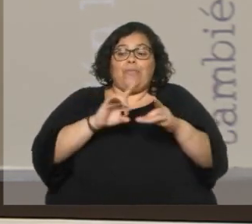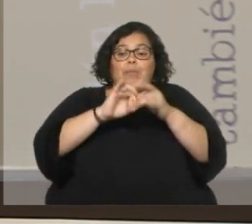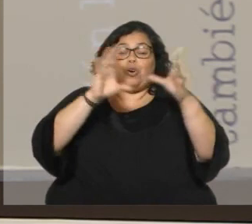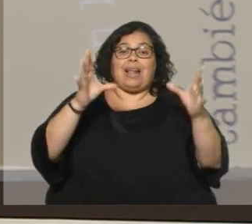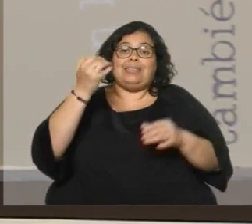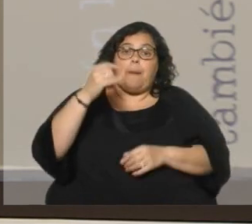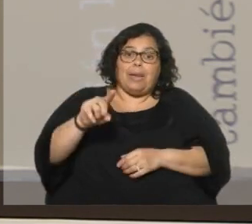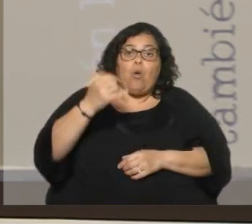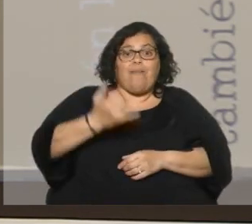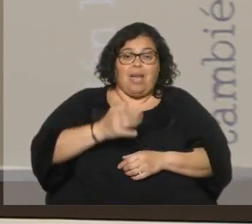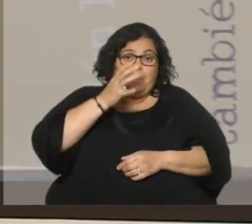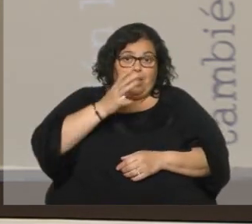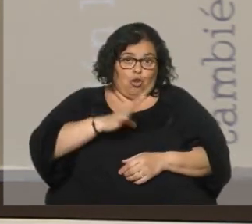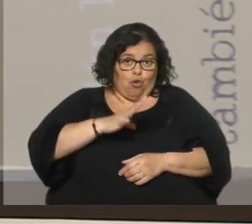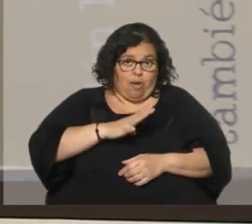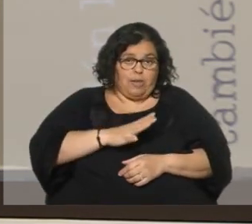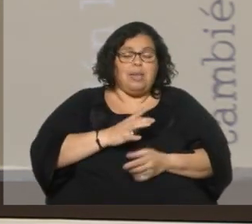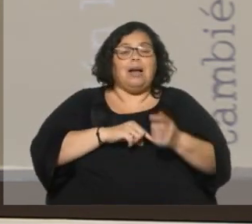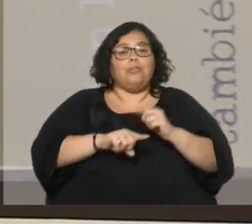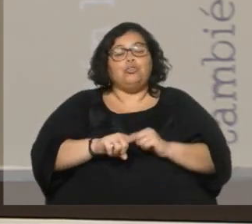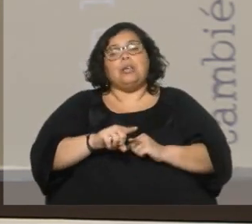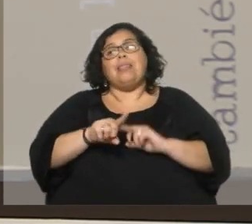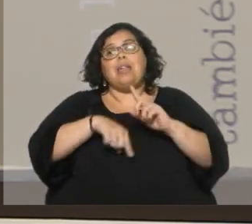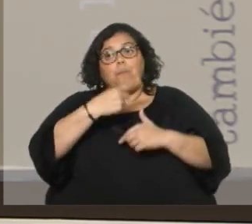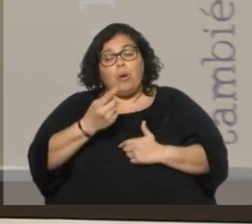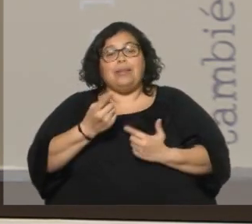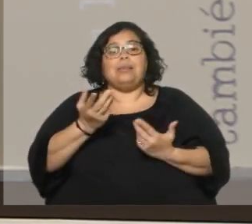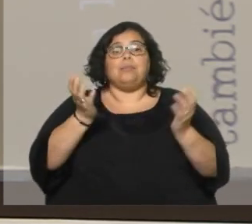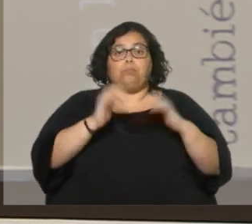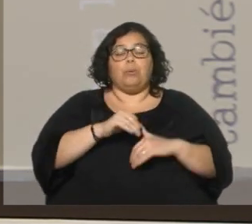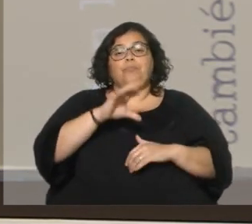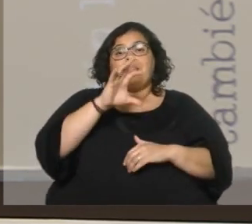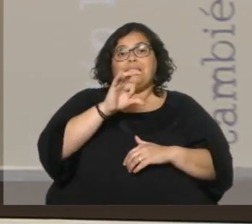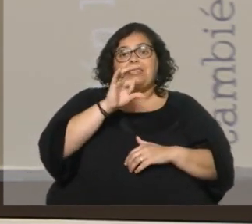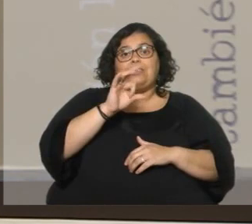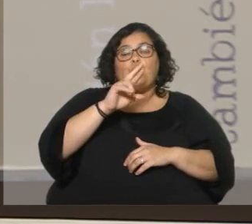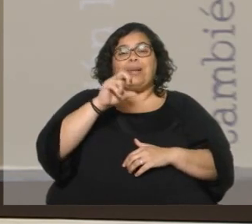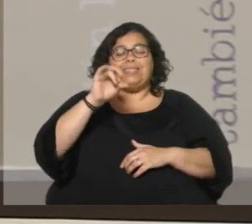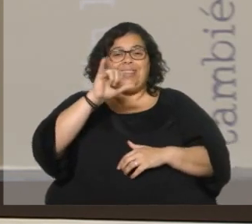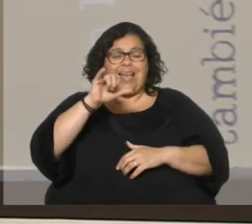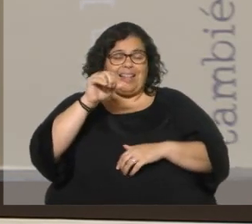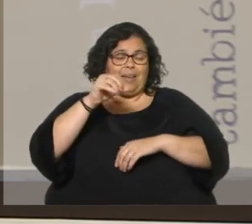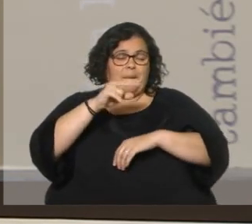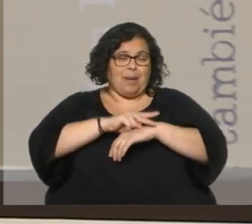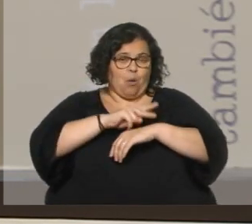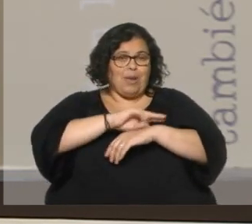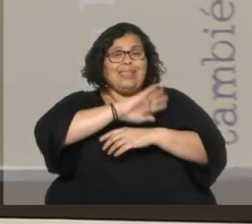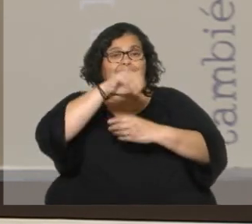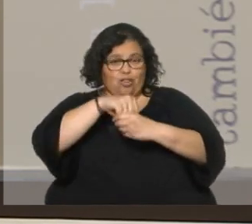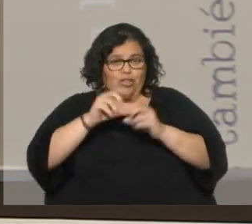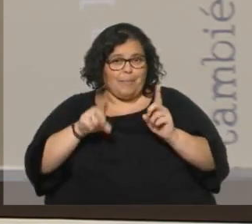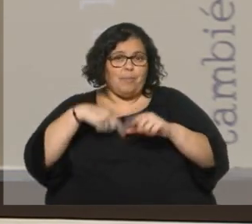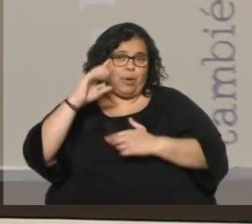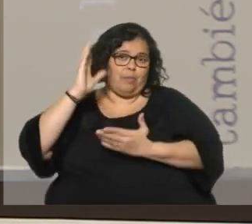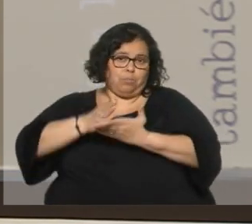riesgos. Después de la caída de Stroessner, también se integró a Paraguay. Fue también, se puede decir, poco la semilla